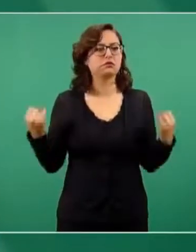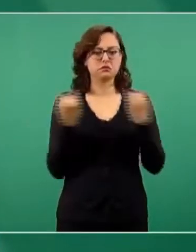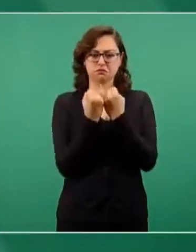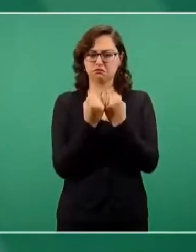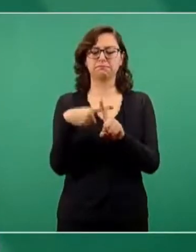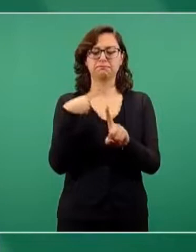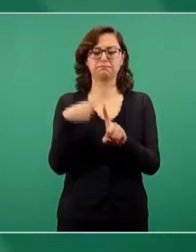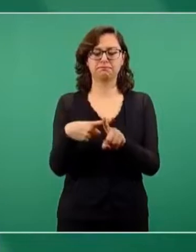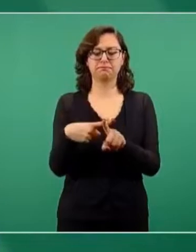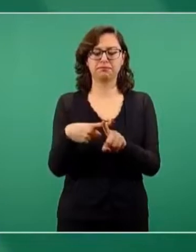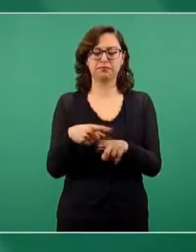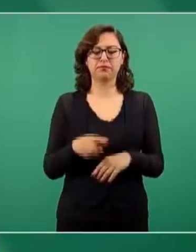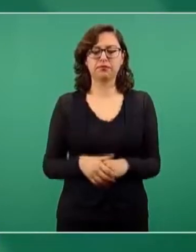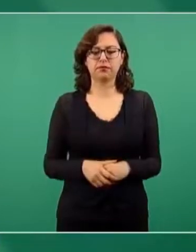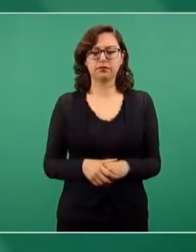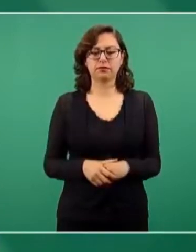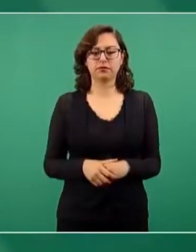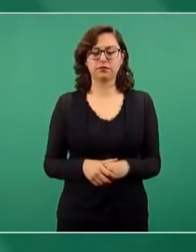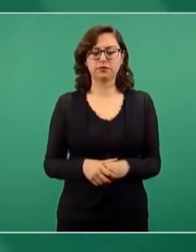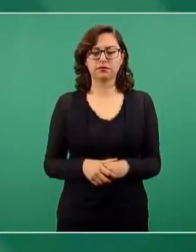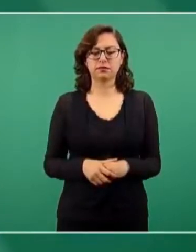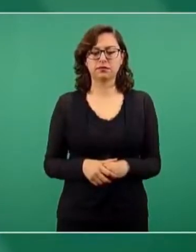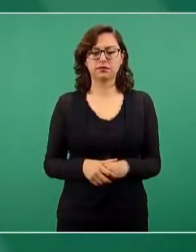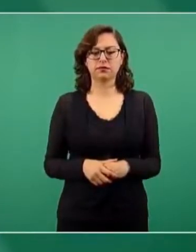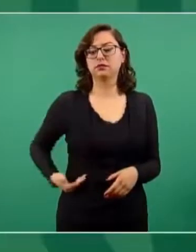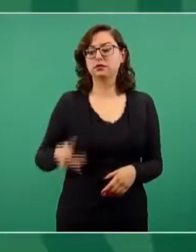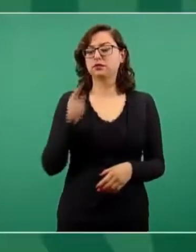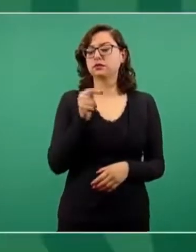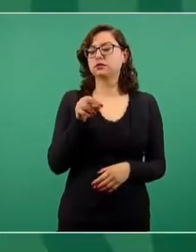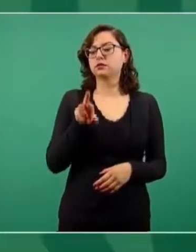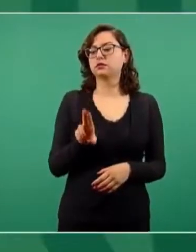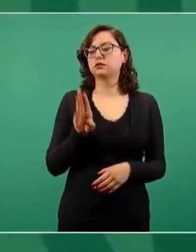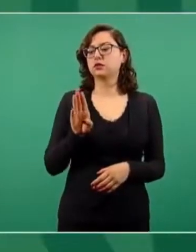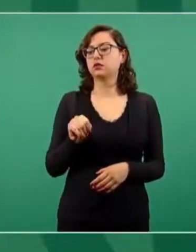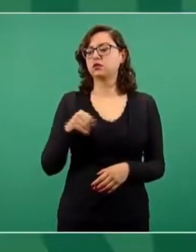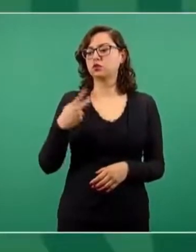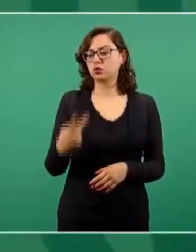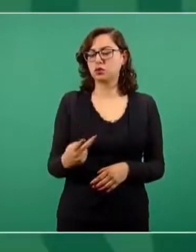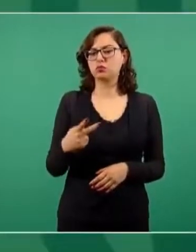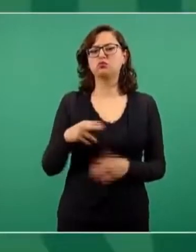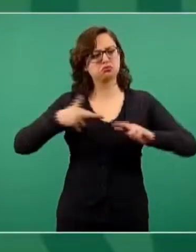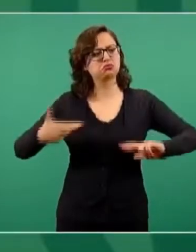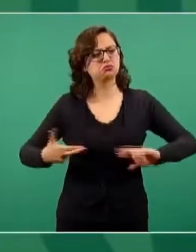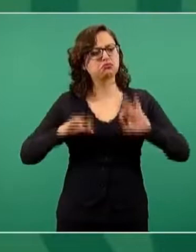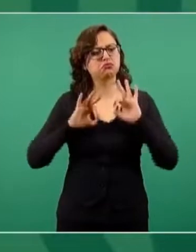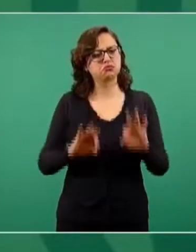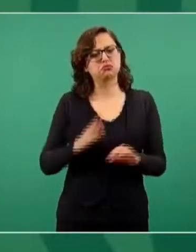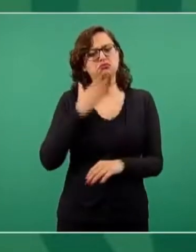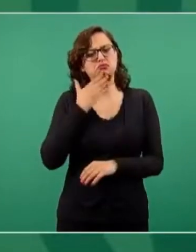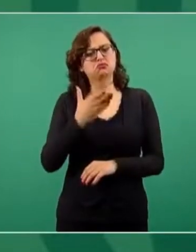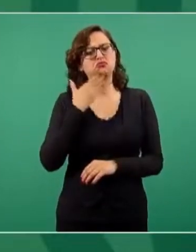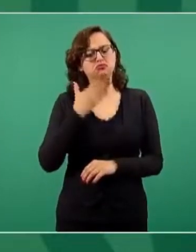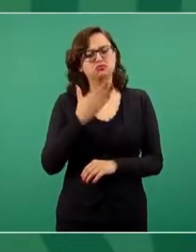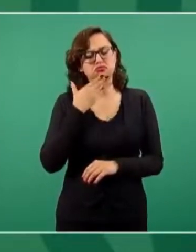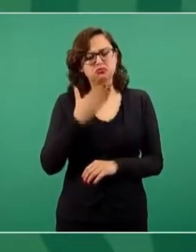Con el presidente Trump hubo buena relación, momentos